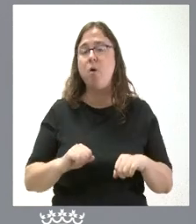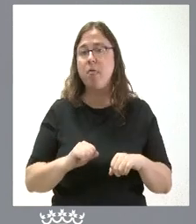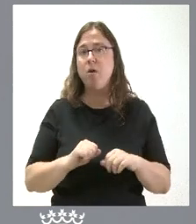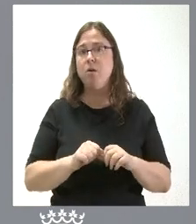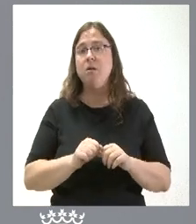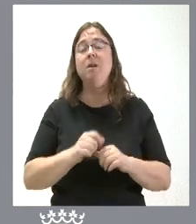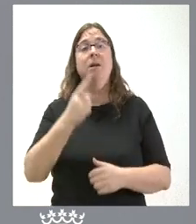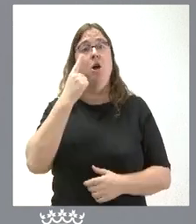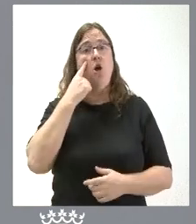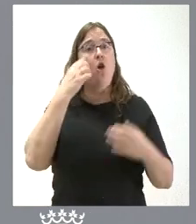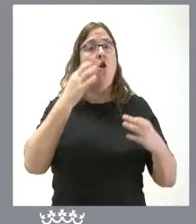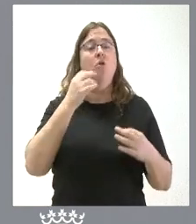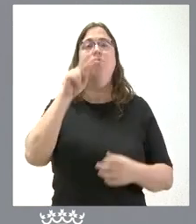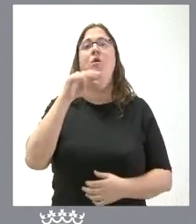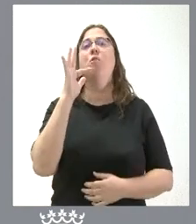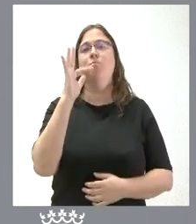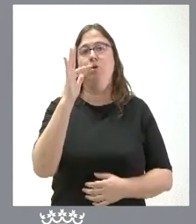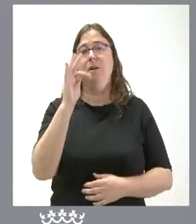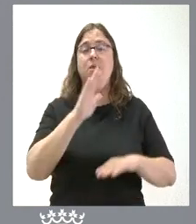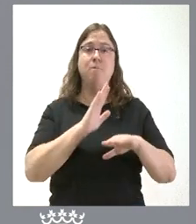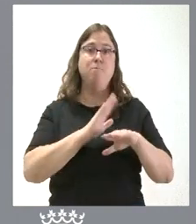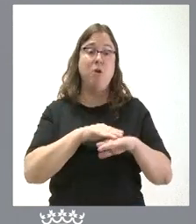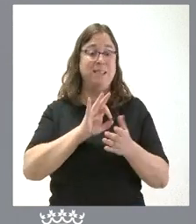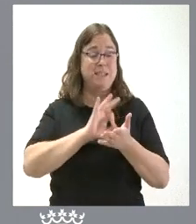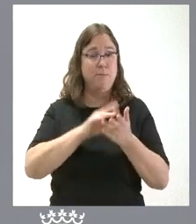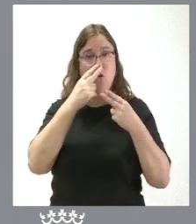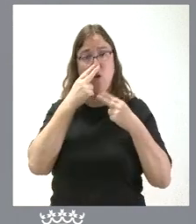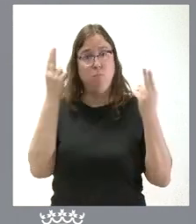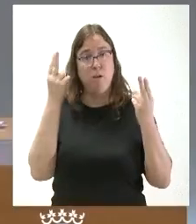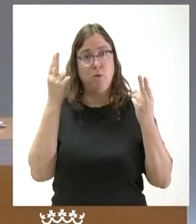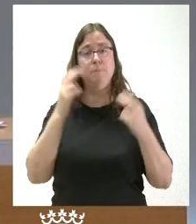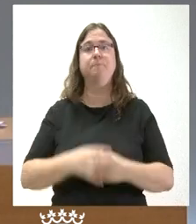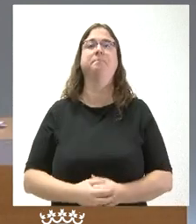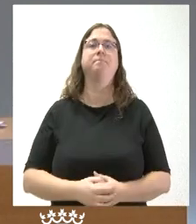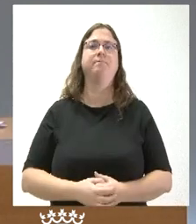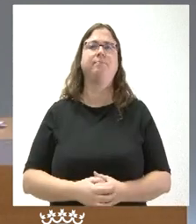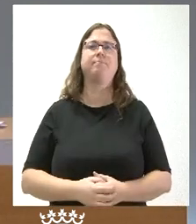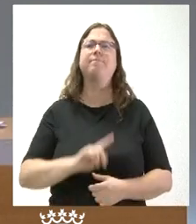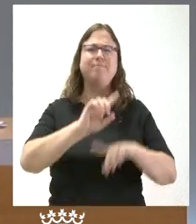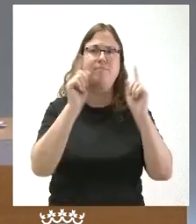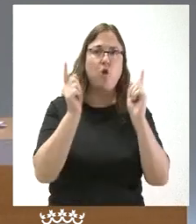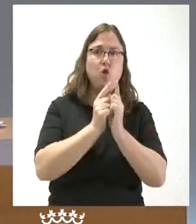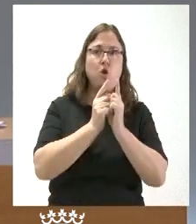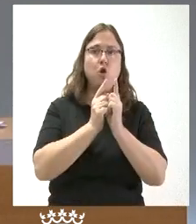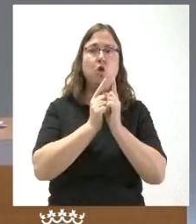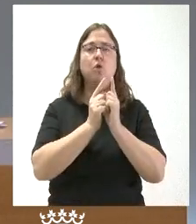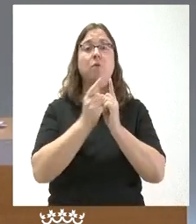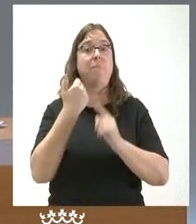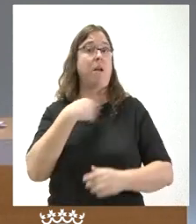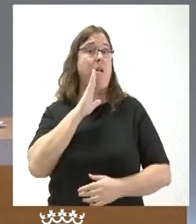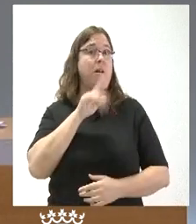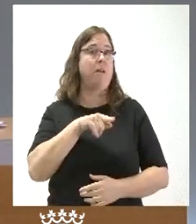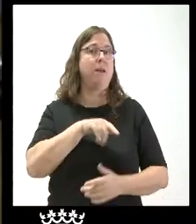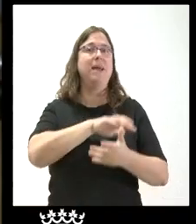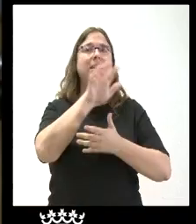pues lógicamente sería positivo porque se destinarían a estos servicios públicos esenciales de Castilla y León si brevemente por retomar un tema anterior el